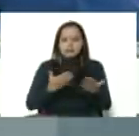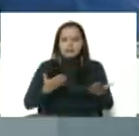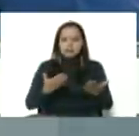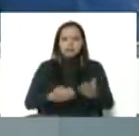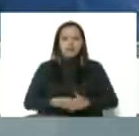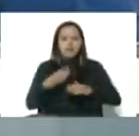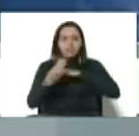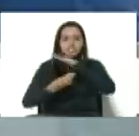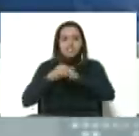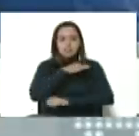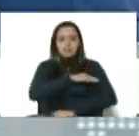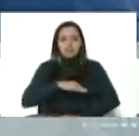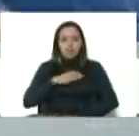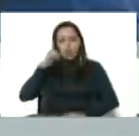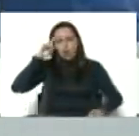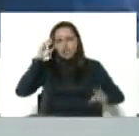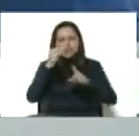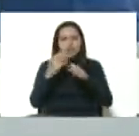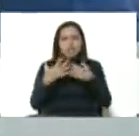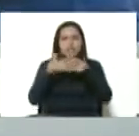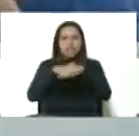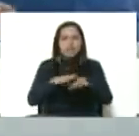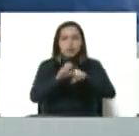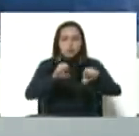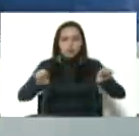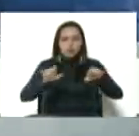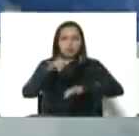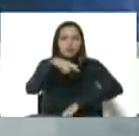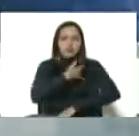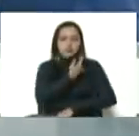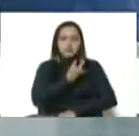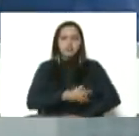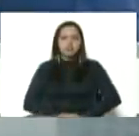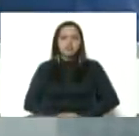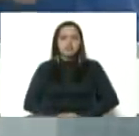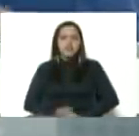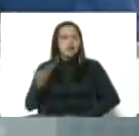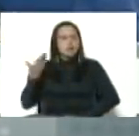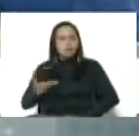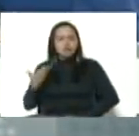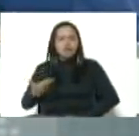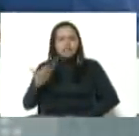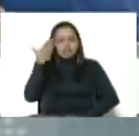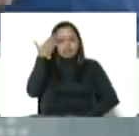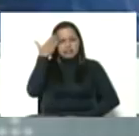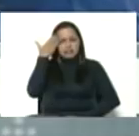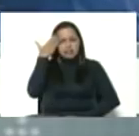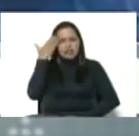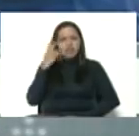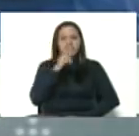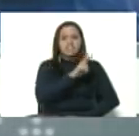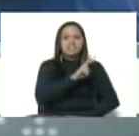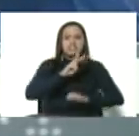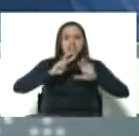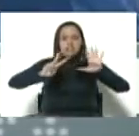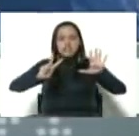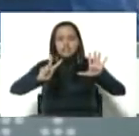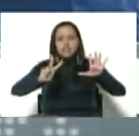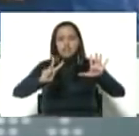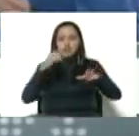de misiones el reto de integrarse a la educación universitaria. Es importante que sepa que de los 27